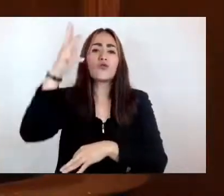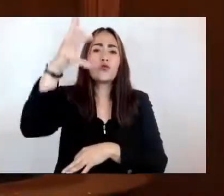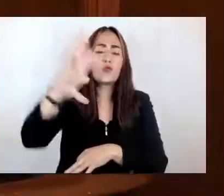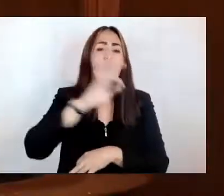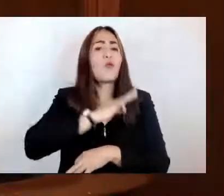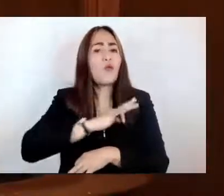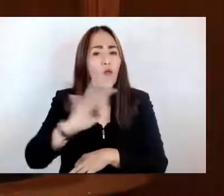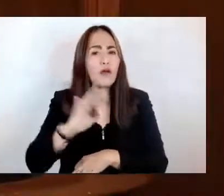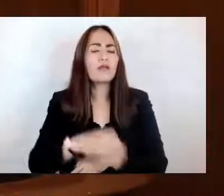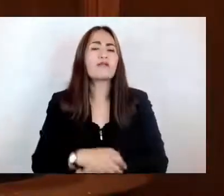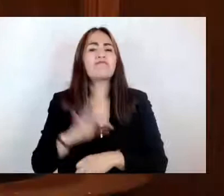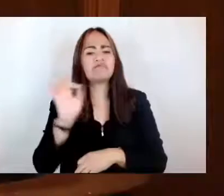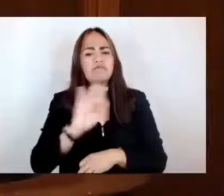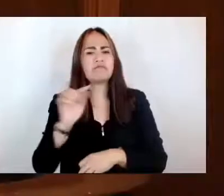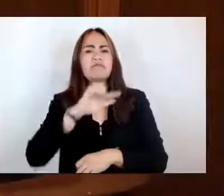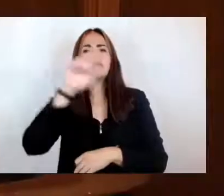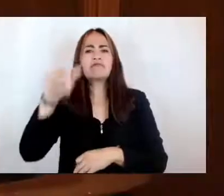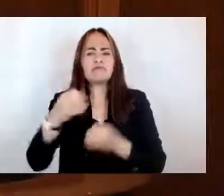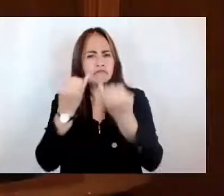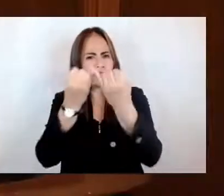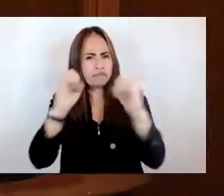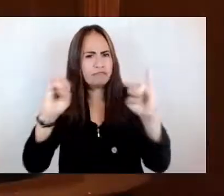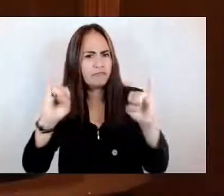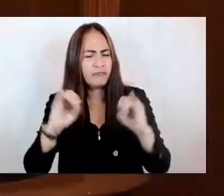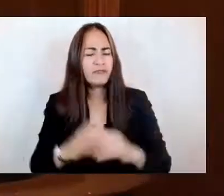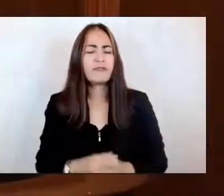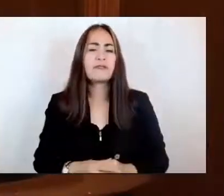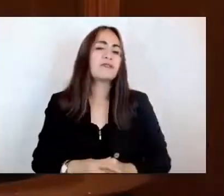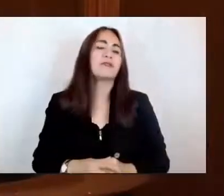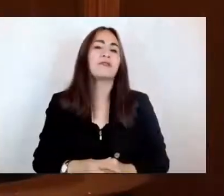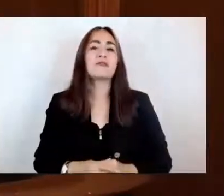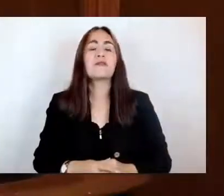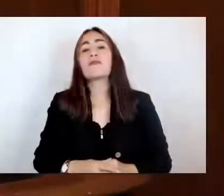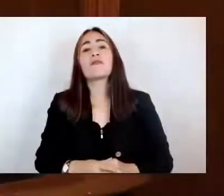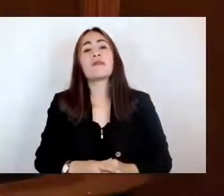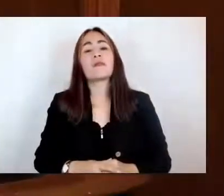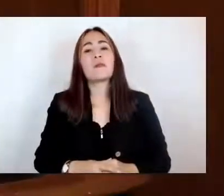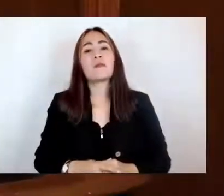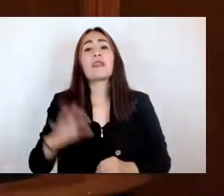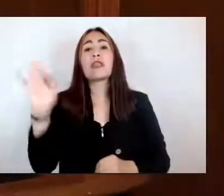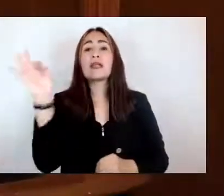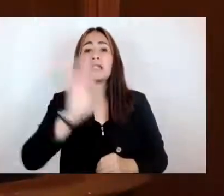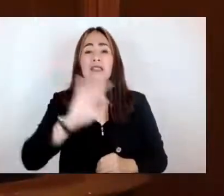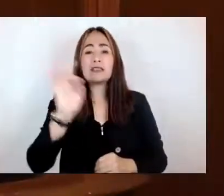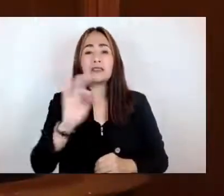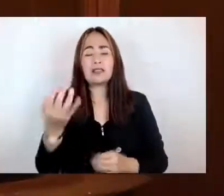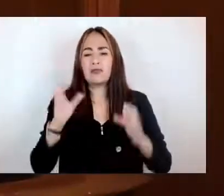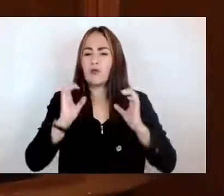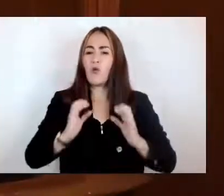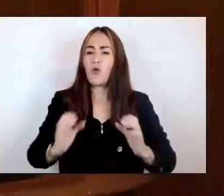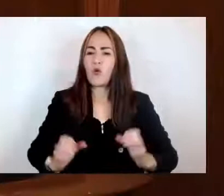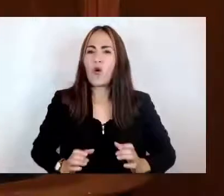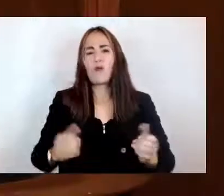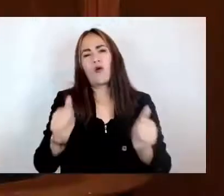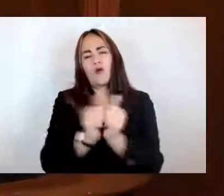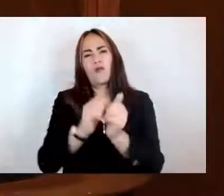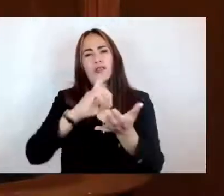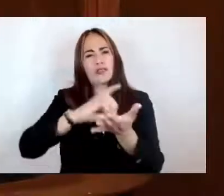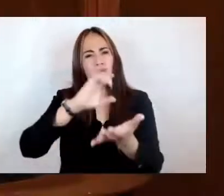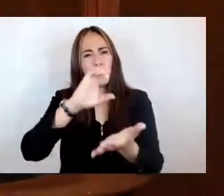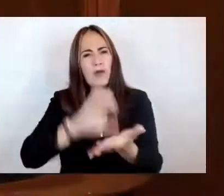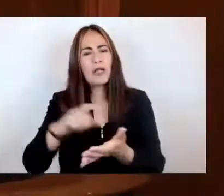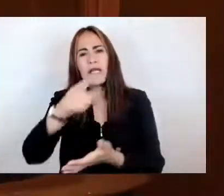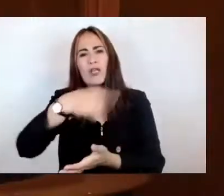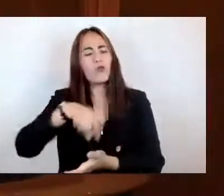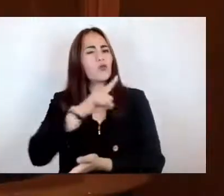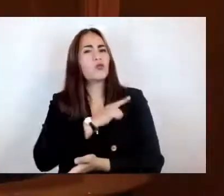de poder independizarse y por último, en el caso de contar con alguna limitación física que les impida valerse por